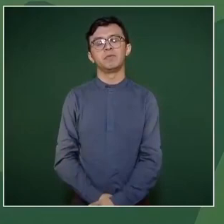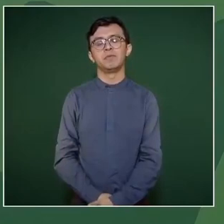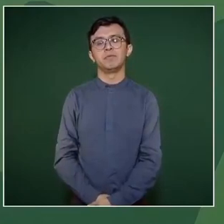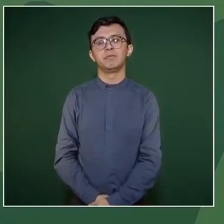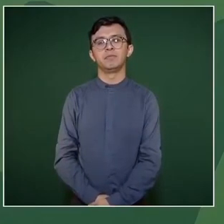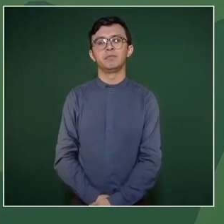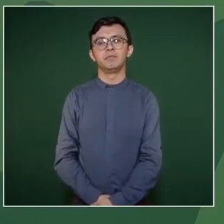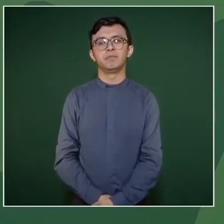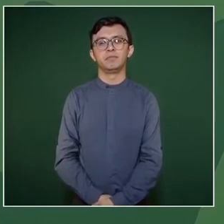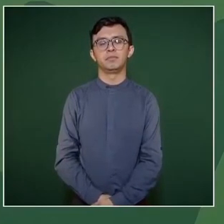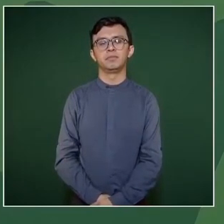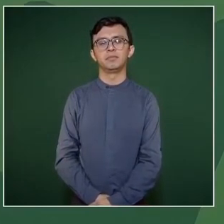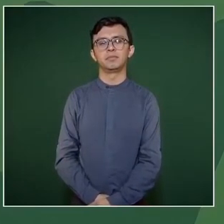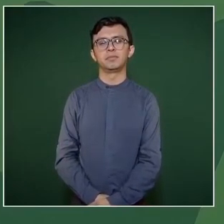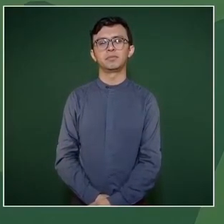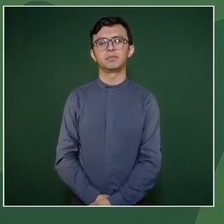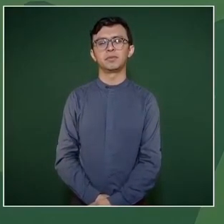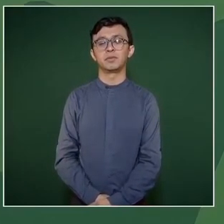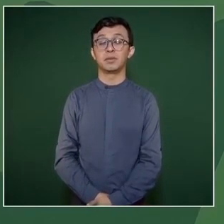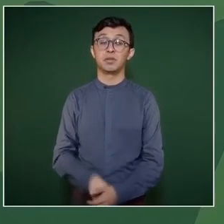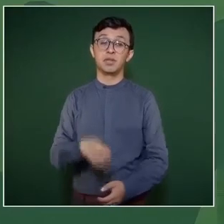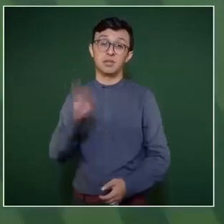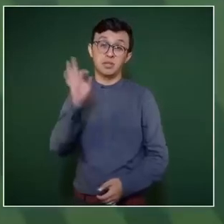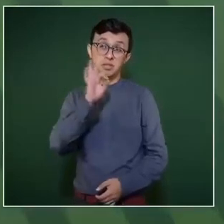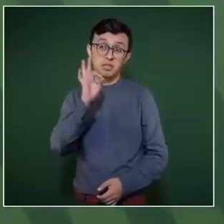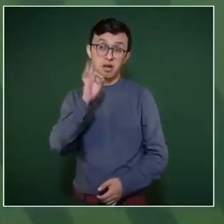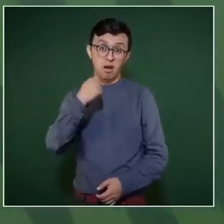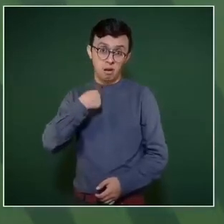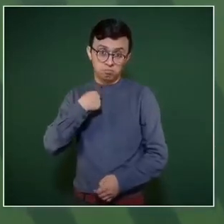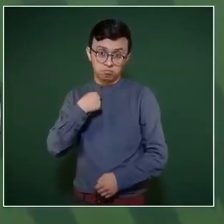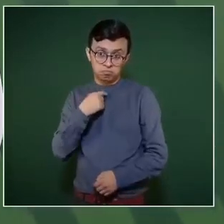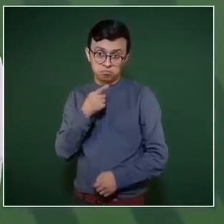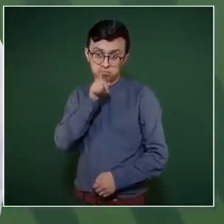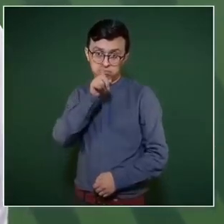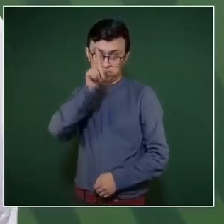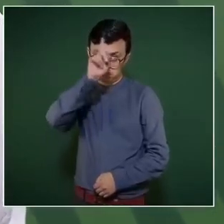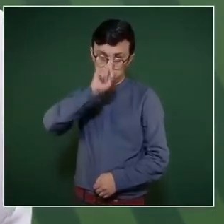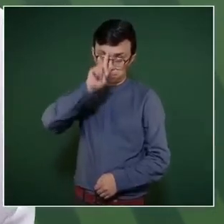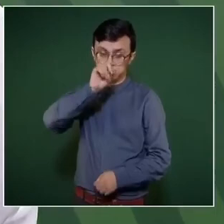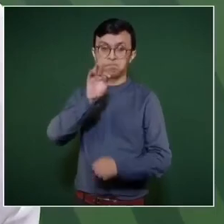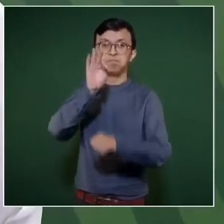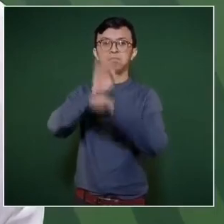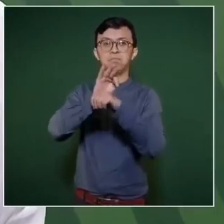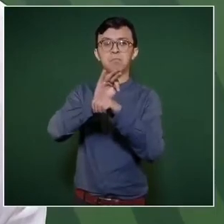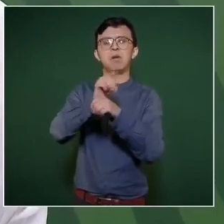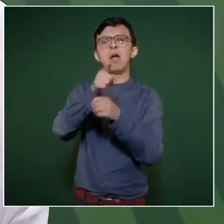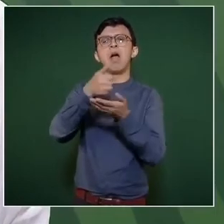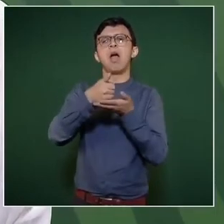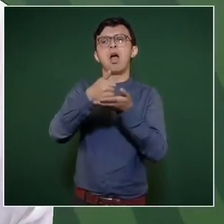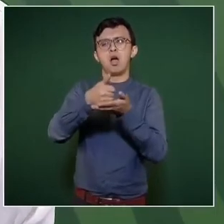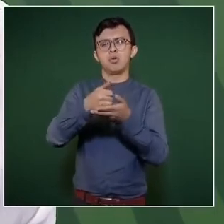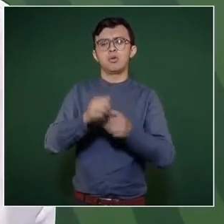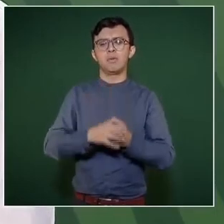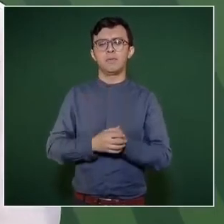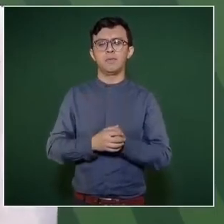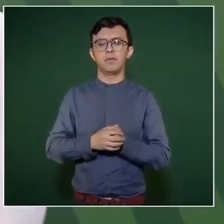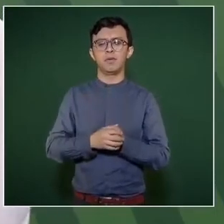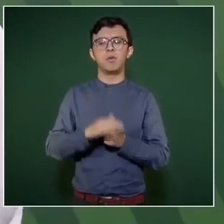a lo mejor les ayuda porque nosotros queremos que en México